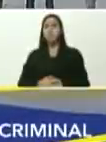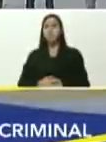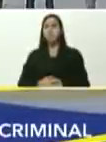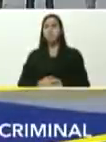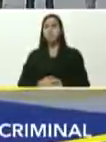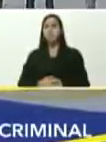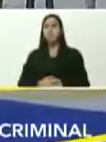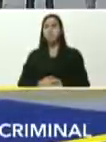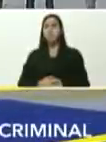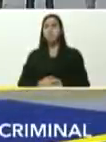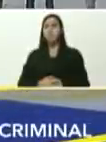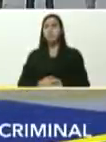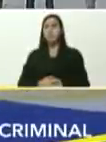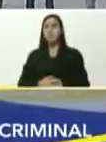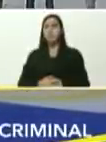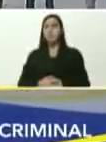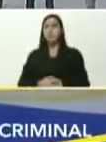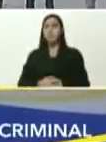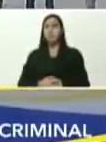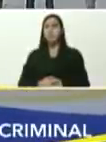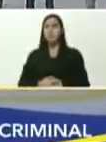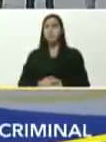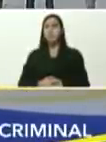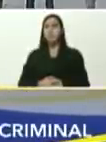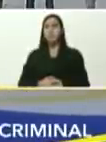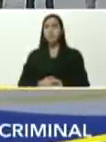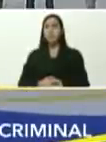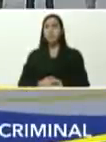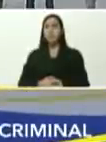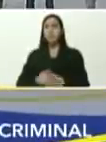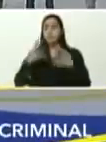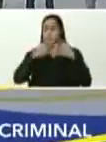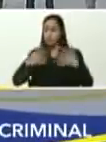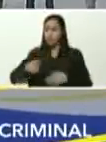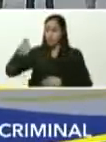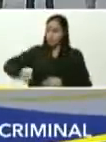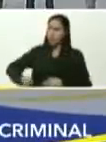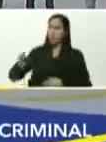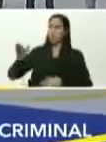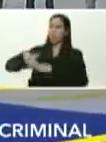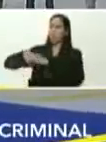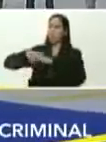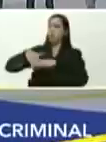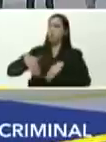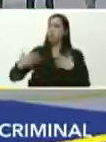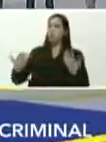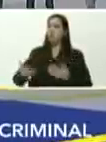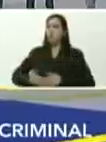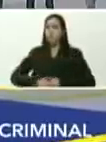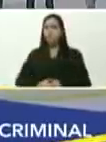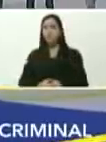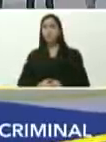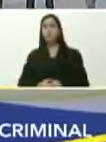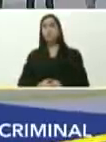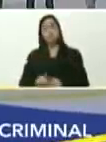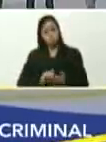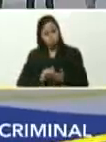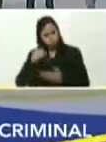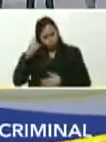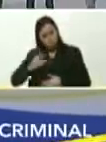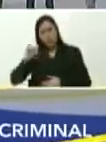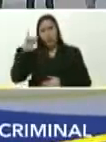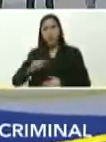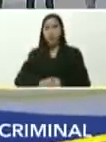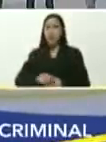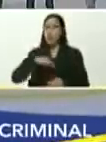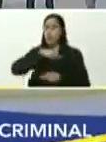Juan Yuli, anota la consigna, Juan Yuli, deja la habladera ahí con Marquez, si hay solución, en